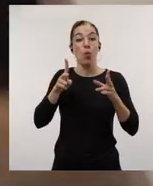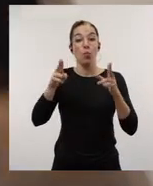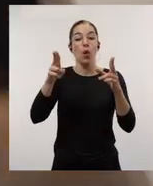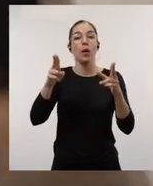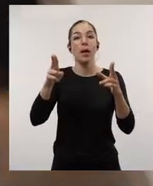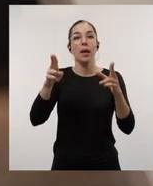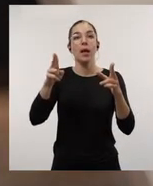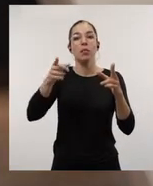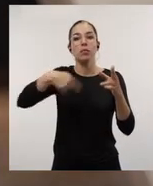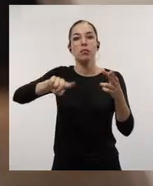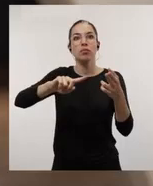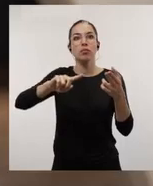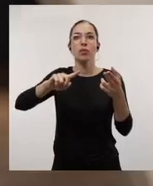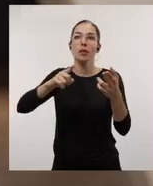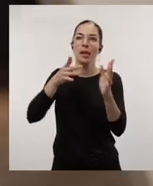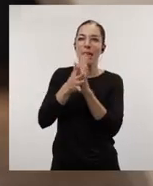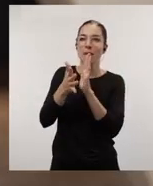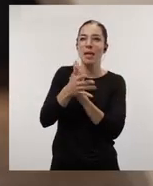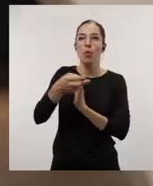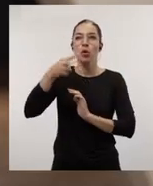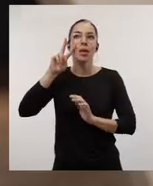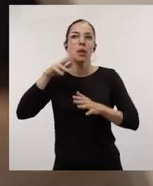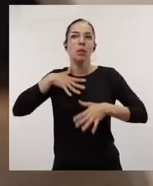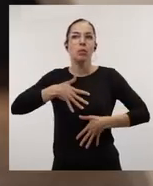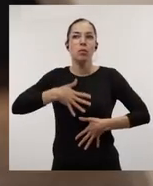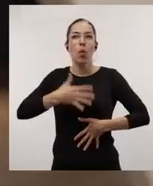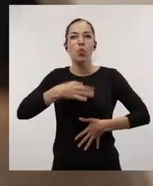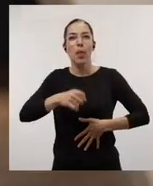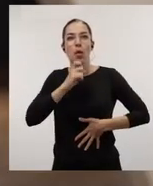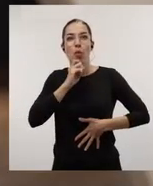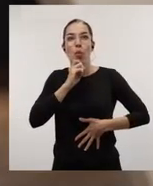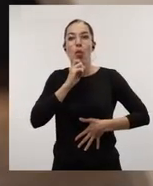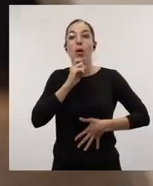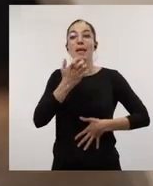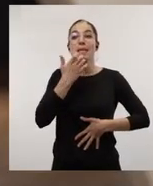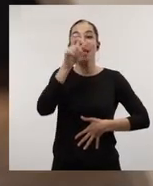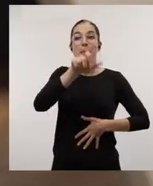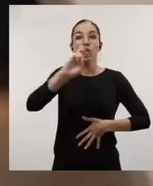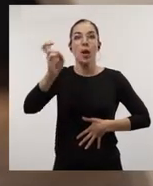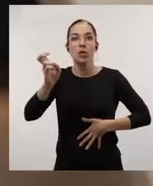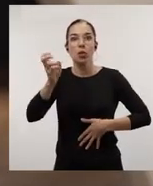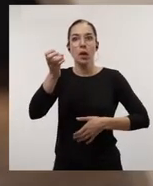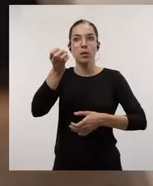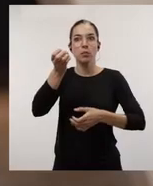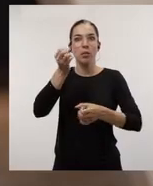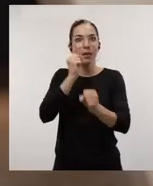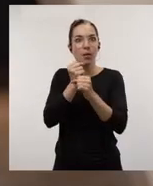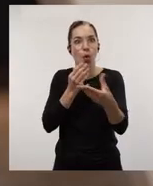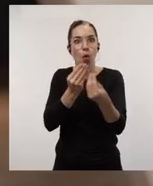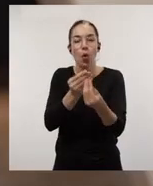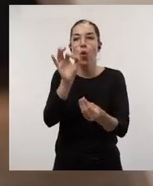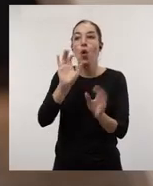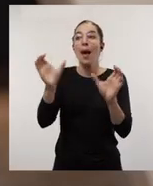siguiente bloque vamos a contar cómo se pueden adquirir experiencias trabajando con otras personas, trabajando en otros equipos